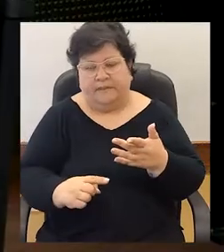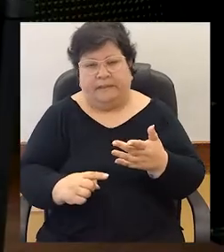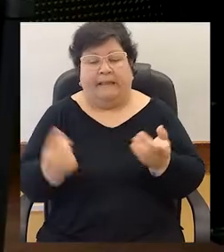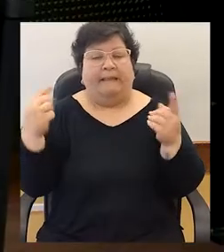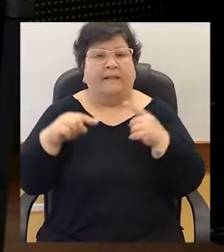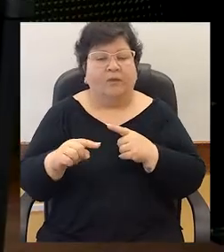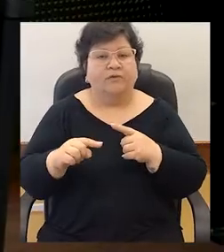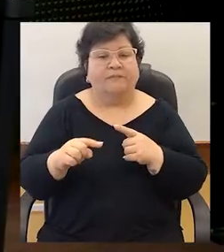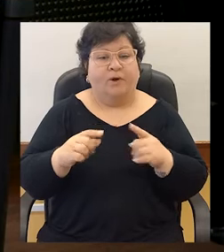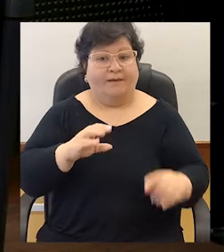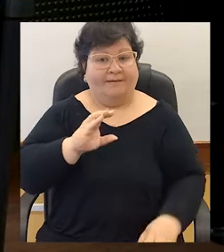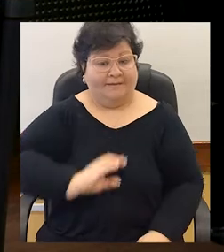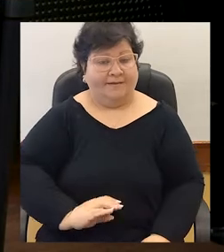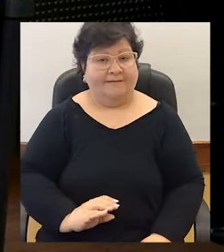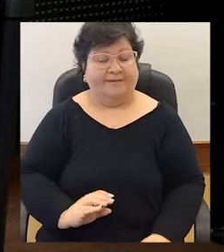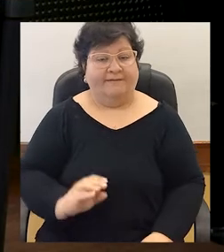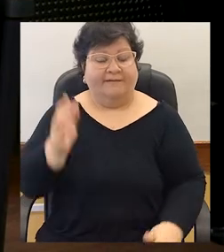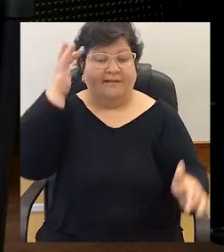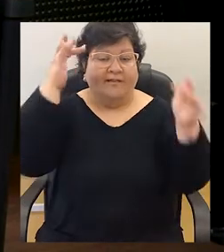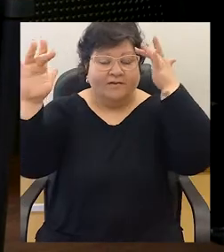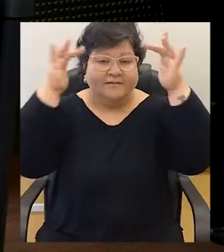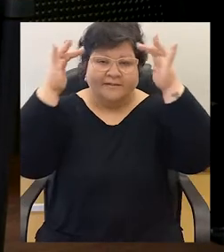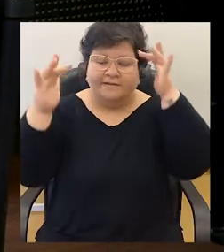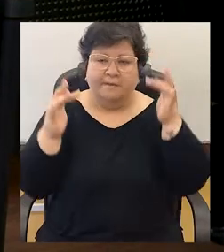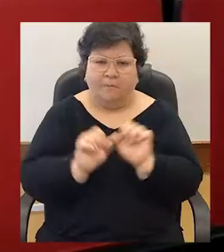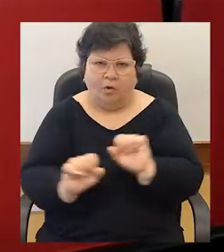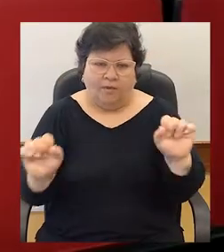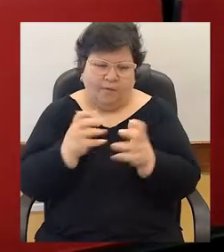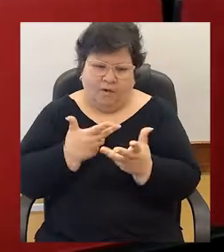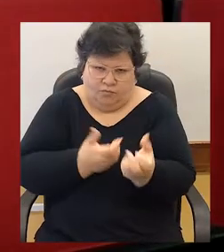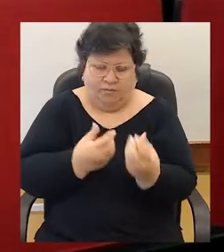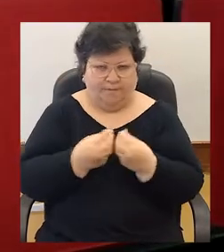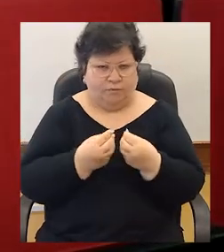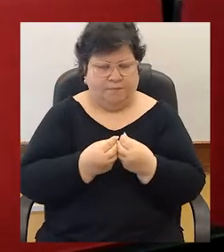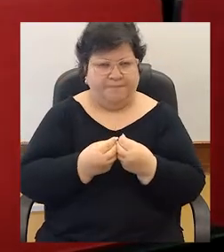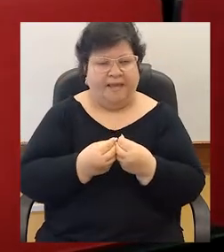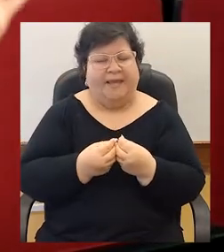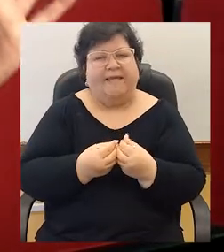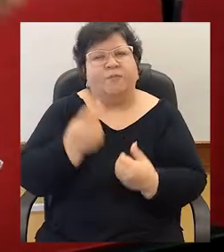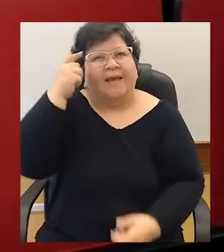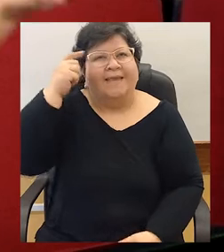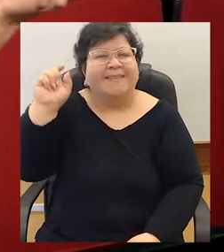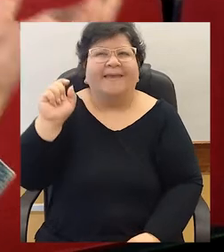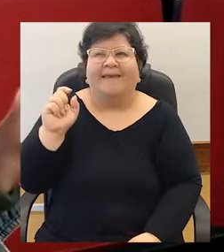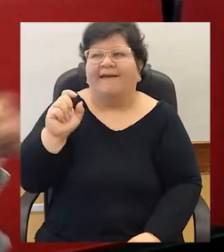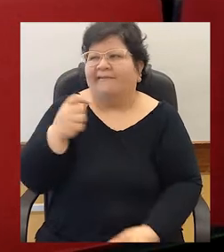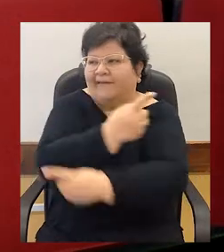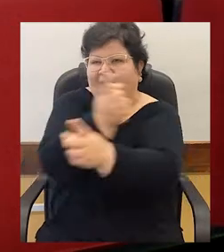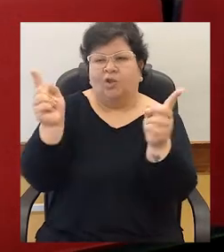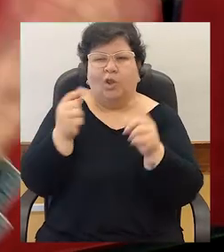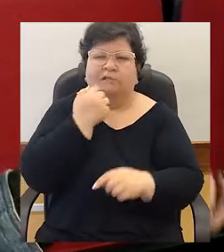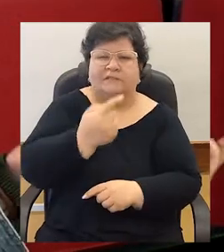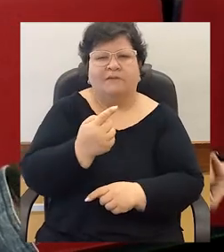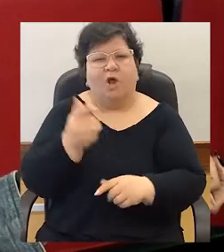las características de la etapa, en la que podemos hacer muy buenas intervenciones. Usualmente hay como una idea popular que tenemos todos, de que los